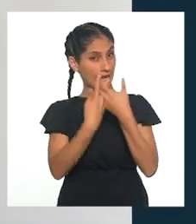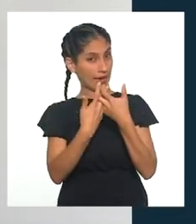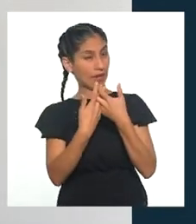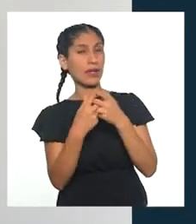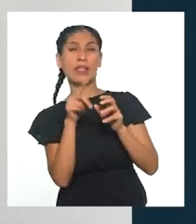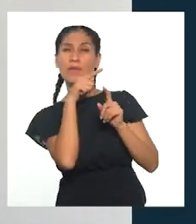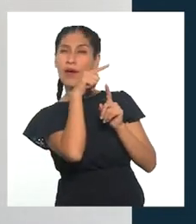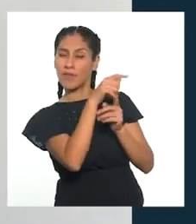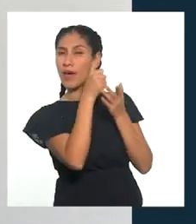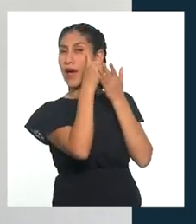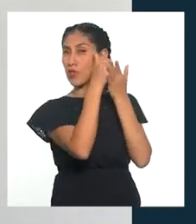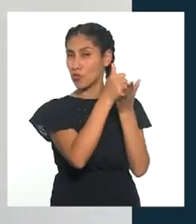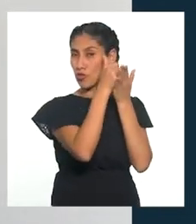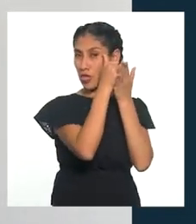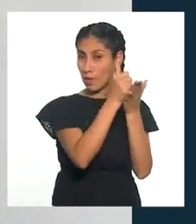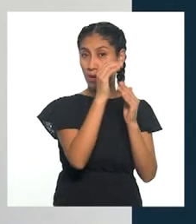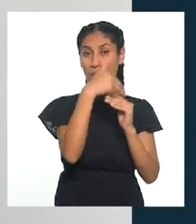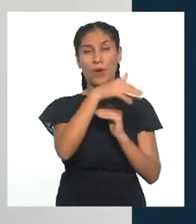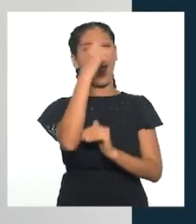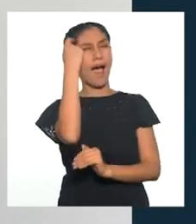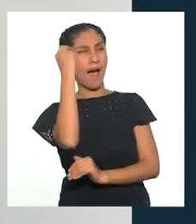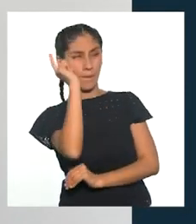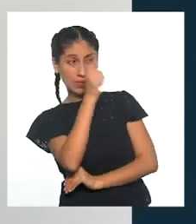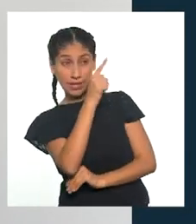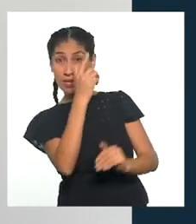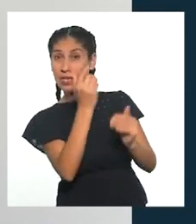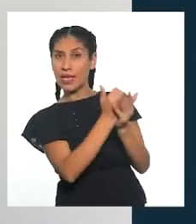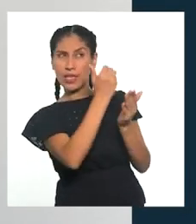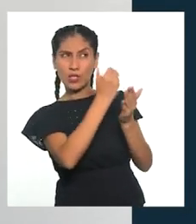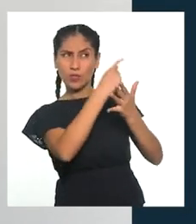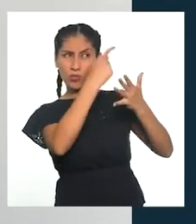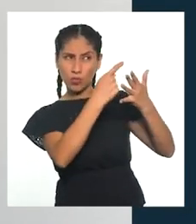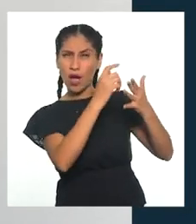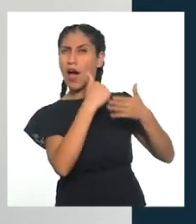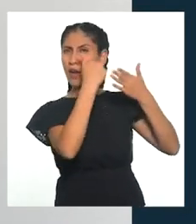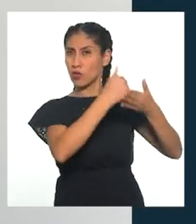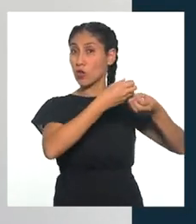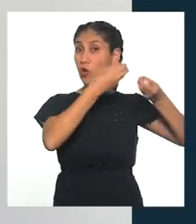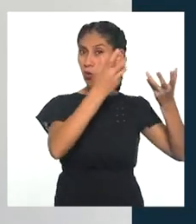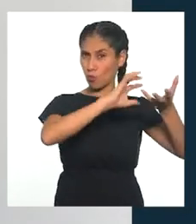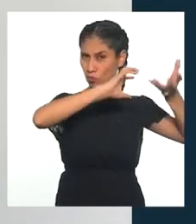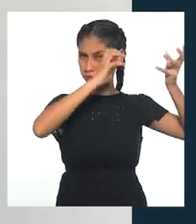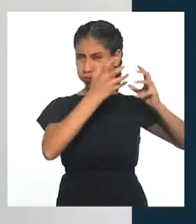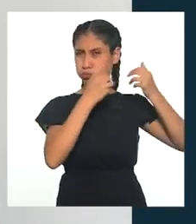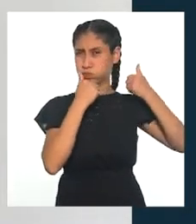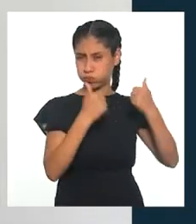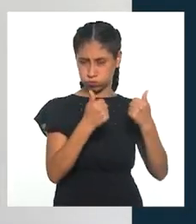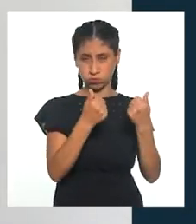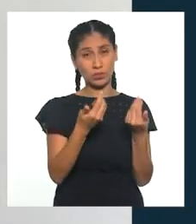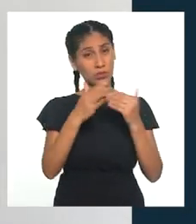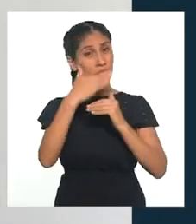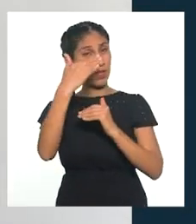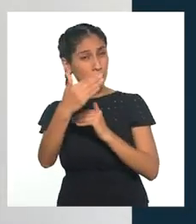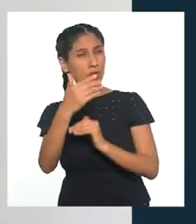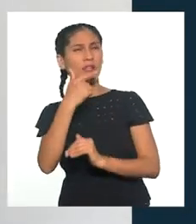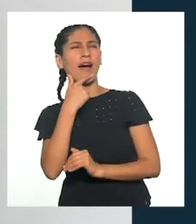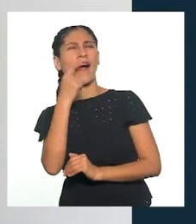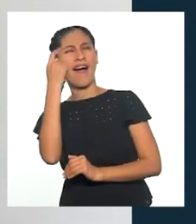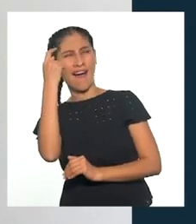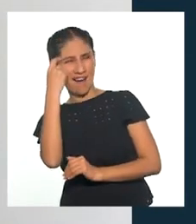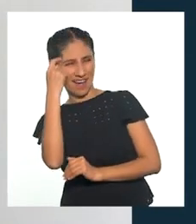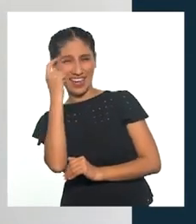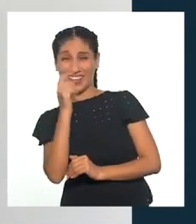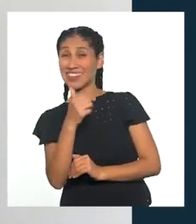van a llevar hacia una solución que potencialmente va a ser innovadora. Y de esa manera, con esa solución,